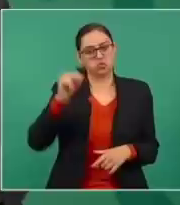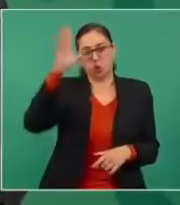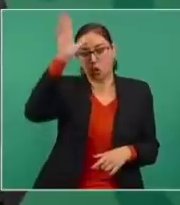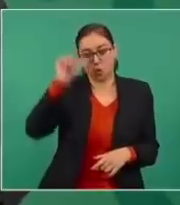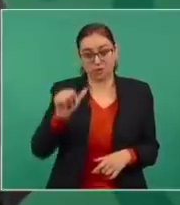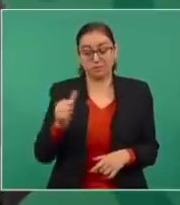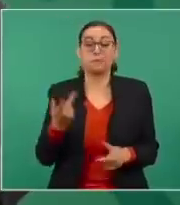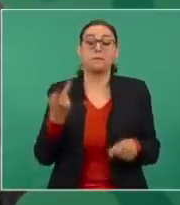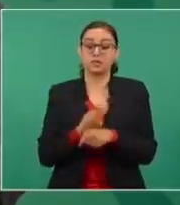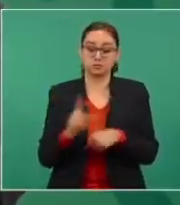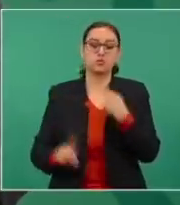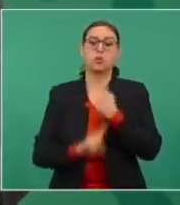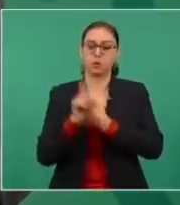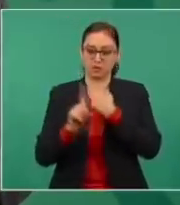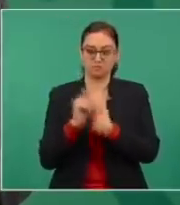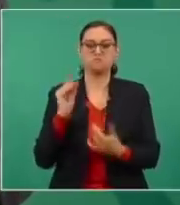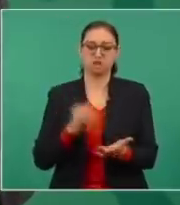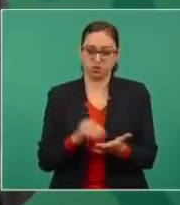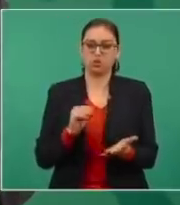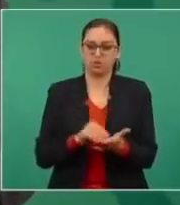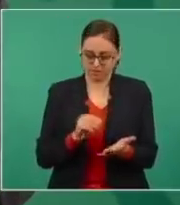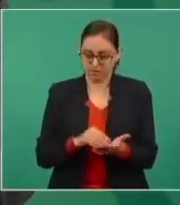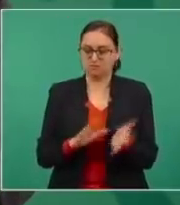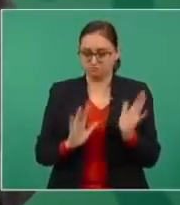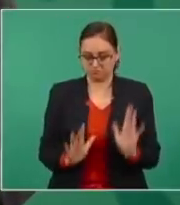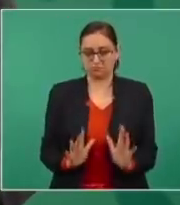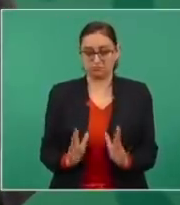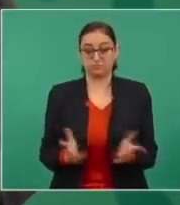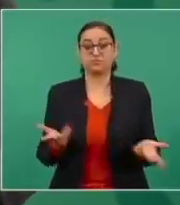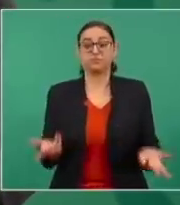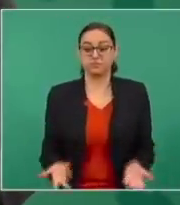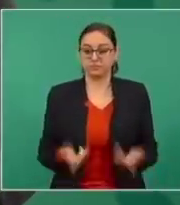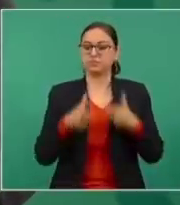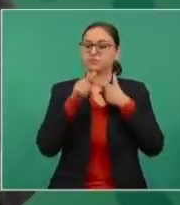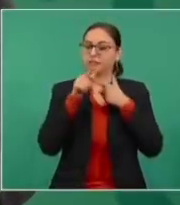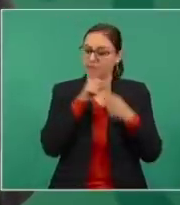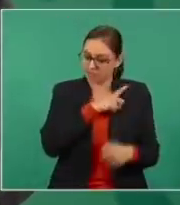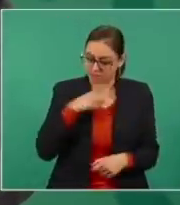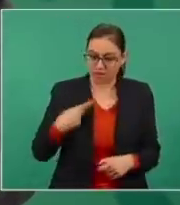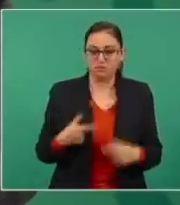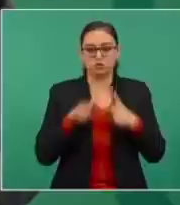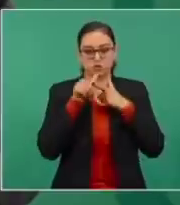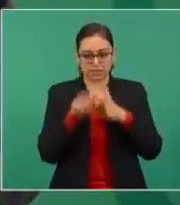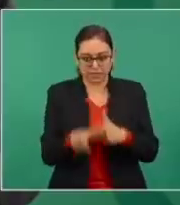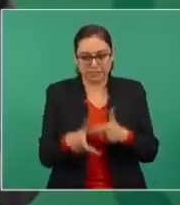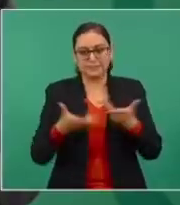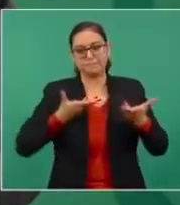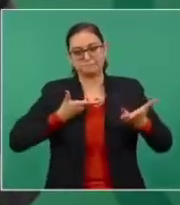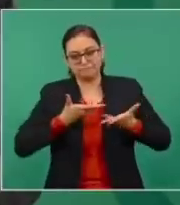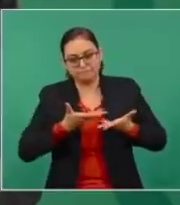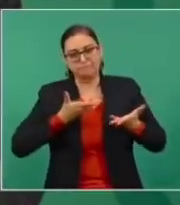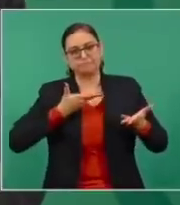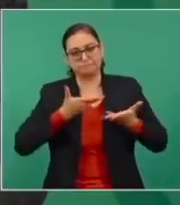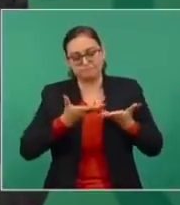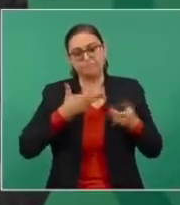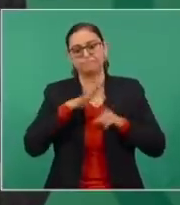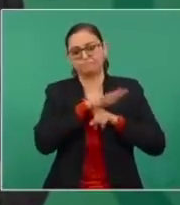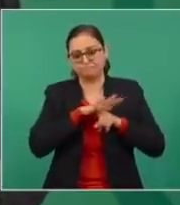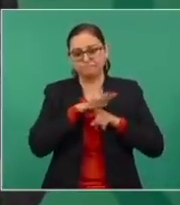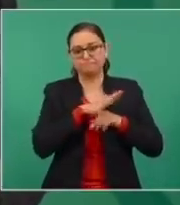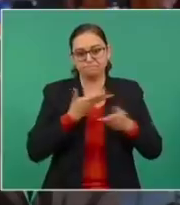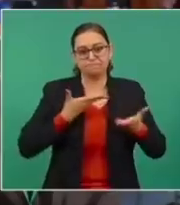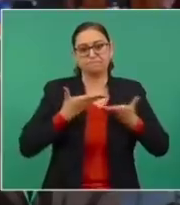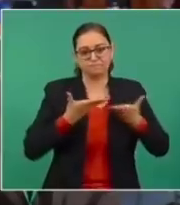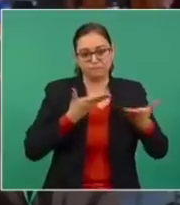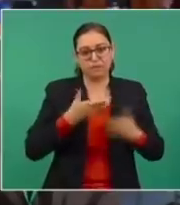resuelto el problema. ¿Qué es lo que hay que buscar? Bueno, seguir insistiendo hasta que haya un acuerdo.